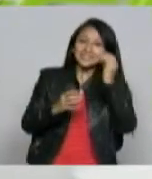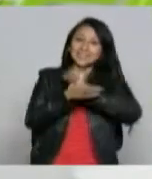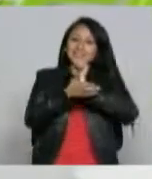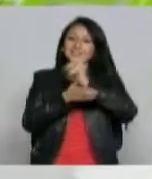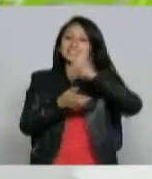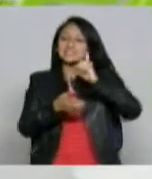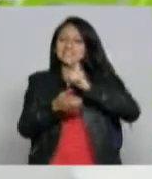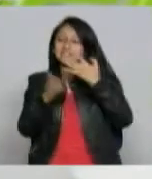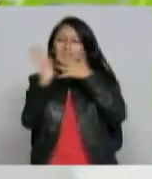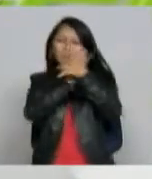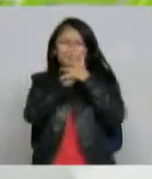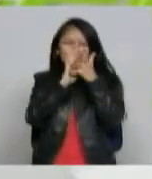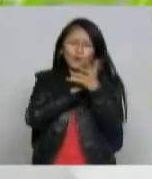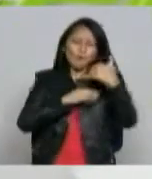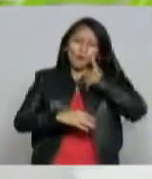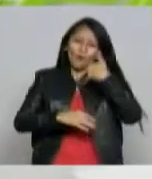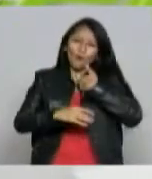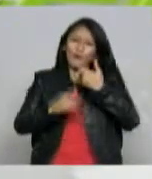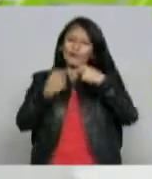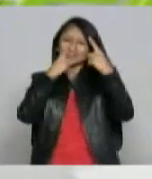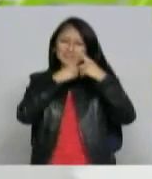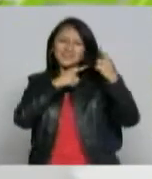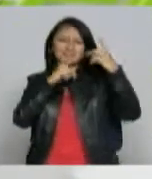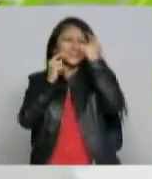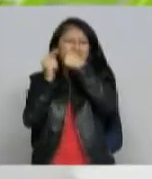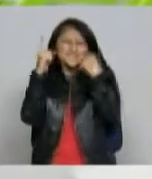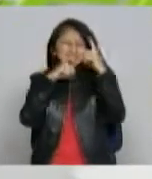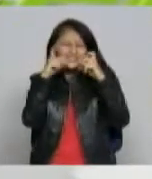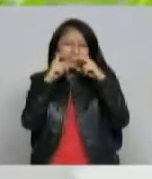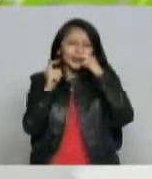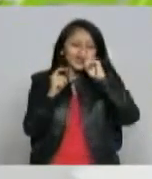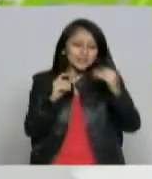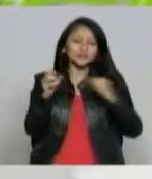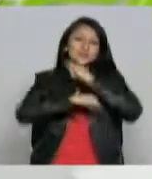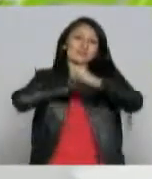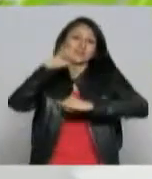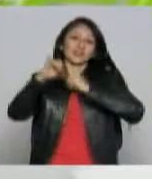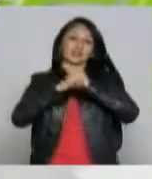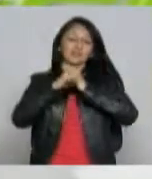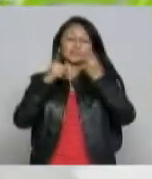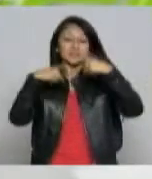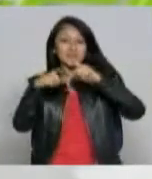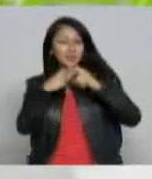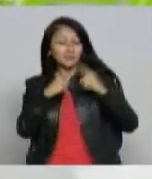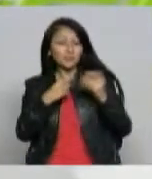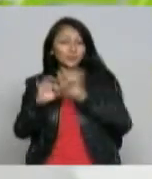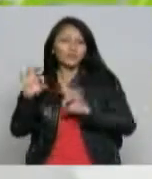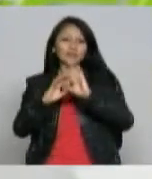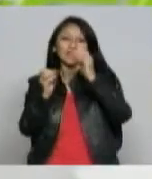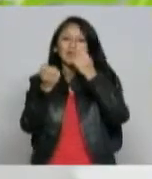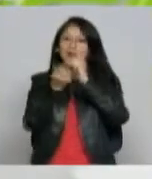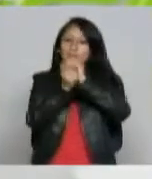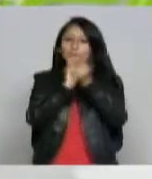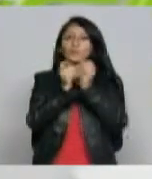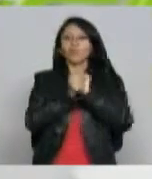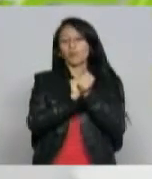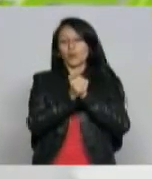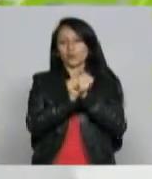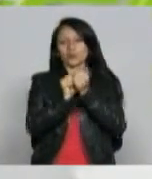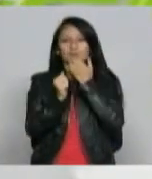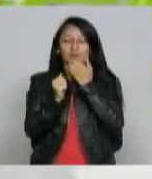es una programación en la tarde con animación y muñequitos de talla mundial además de eso deben renovar la parte deportiva